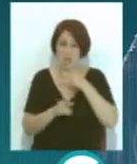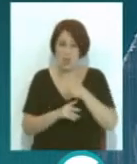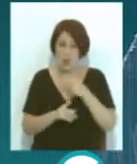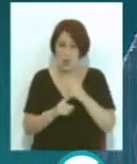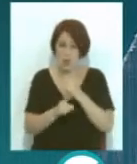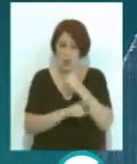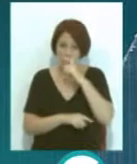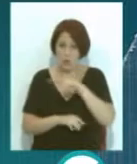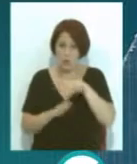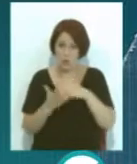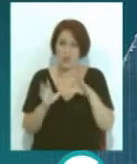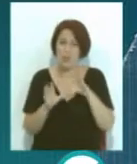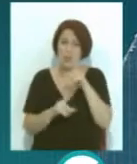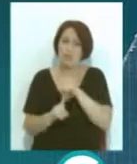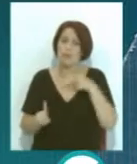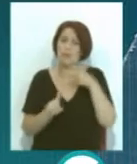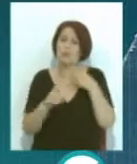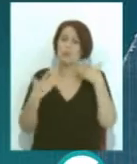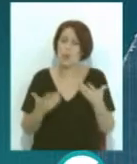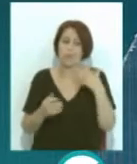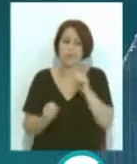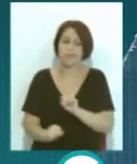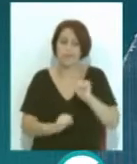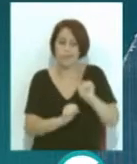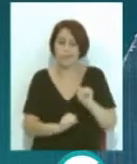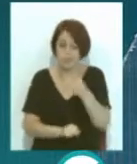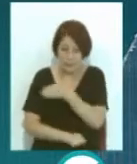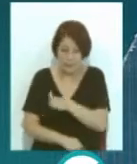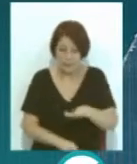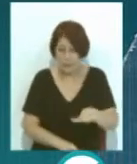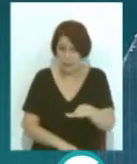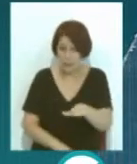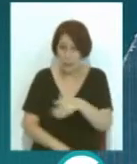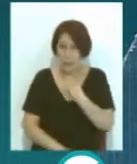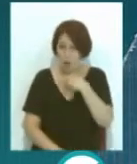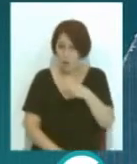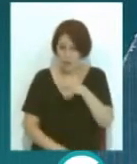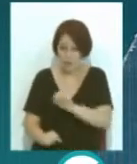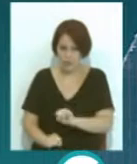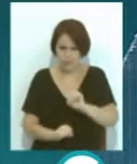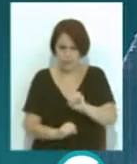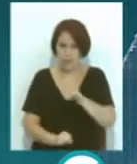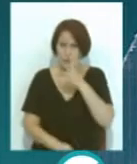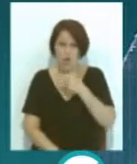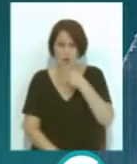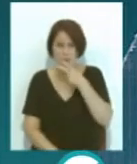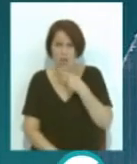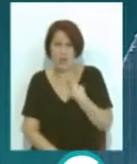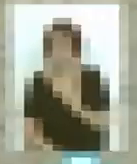2010 con el objetivo de proteger aún más sobre todo a los menores y la adolescencia frente al consumo de tabaco.